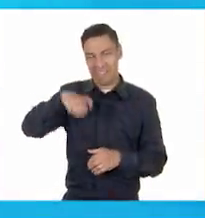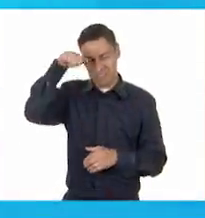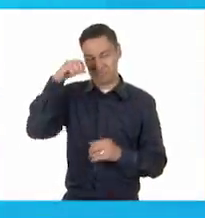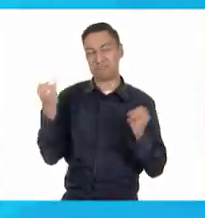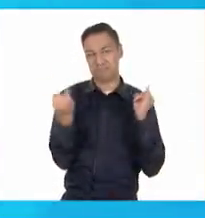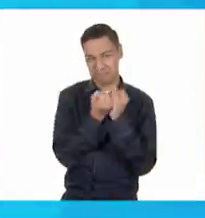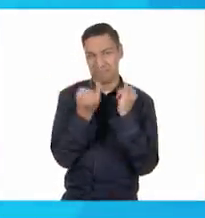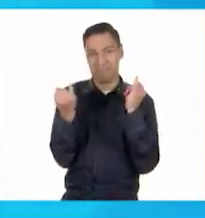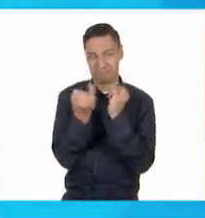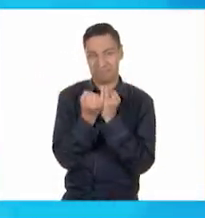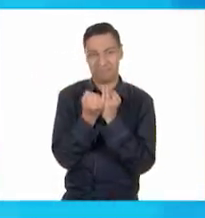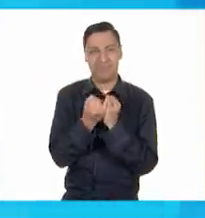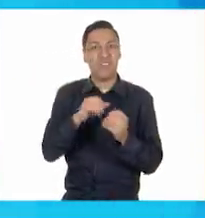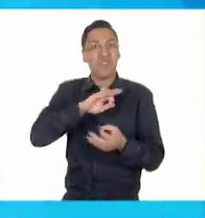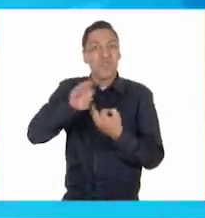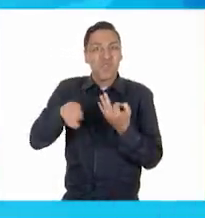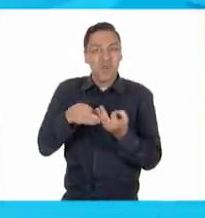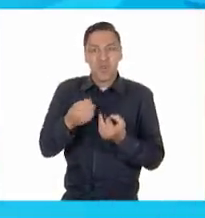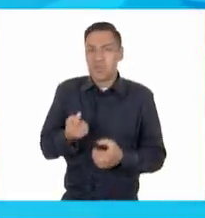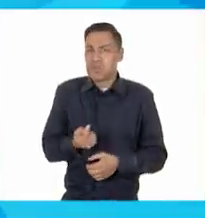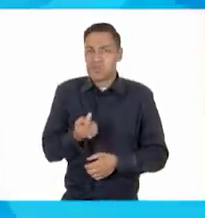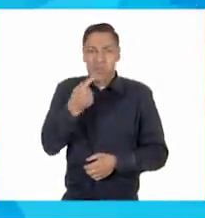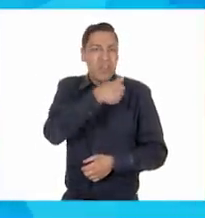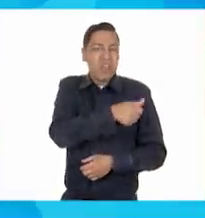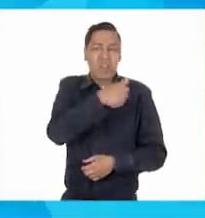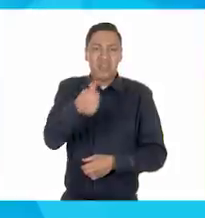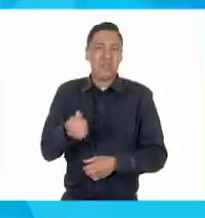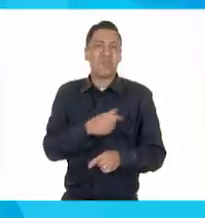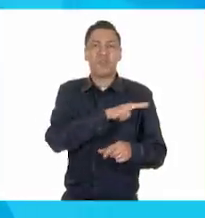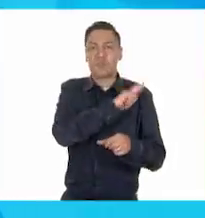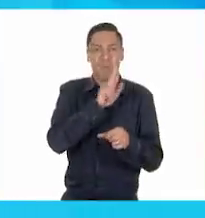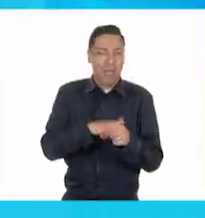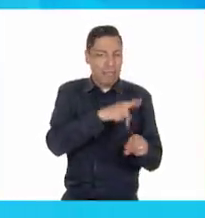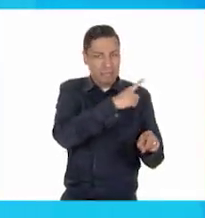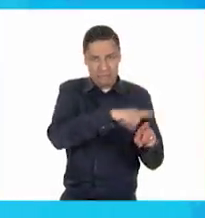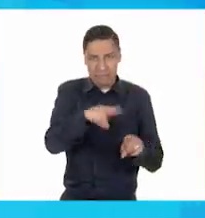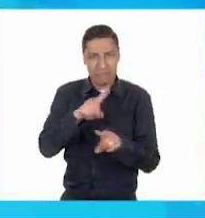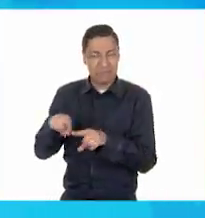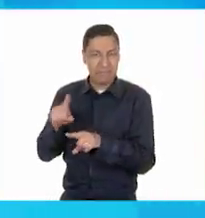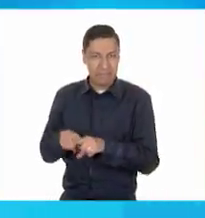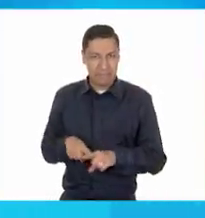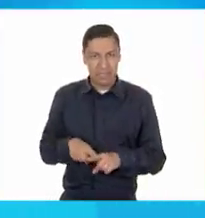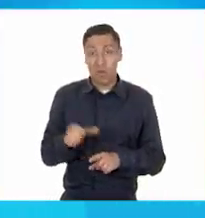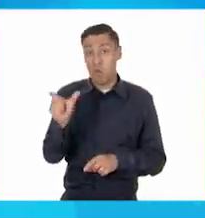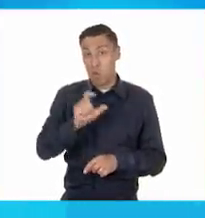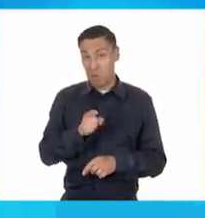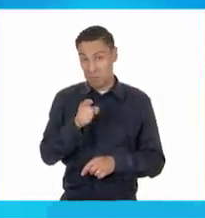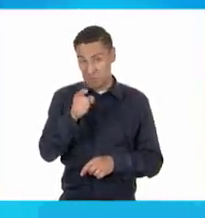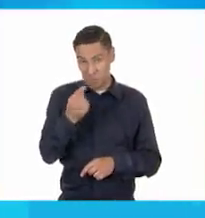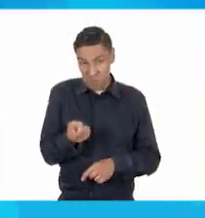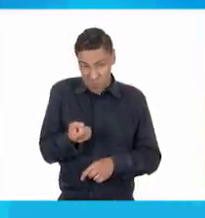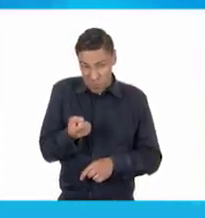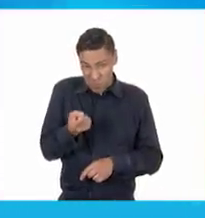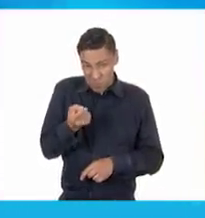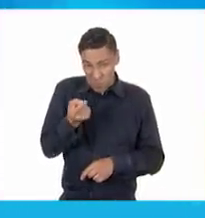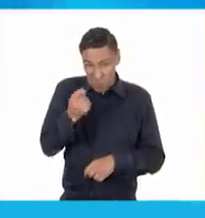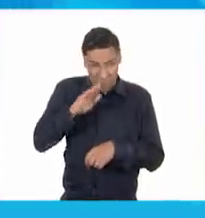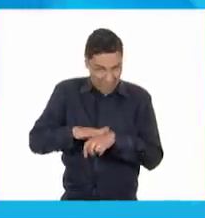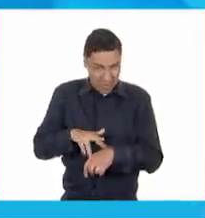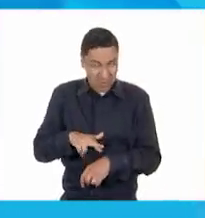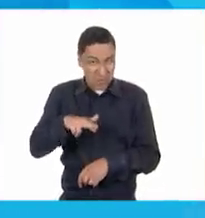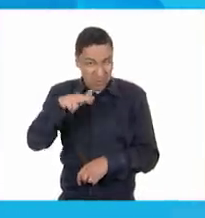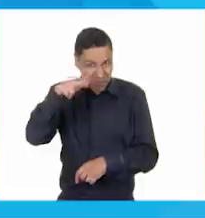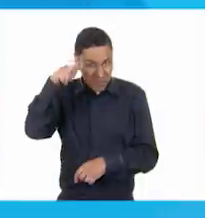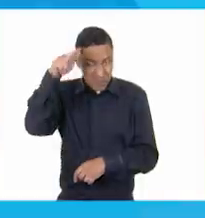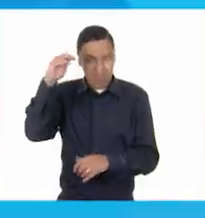Crecemos todos a nuestra manera, a nuestro ritmo. Cuando seamos mayores, quizá tengamos